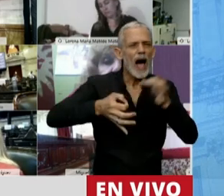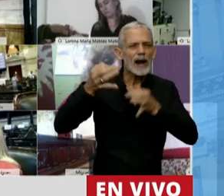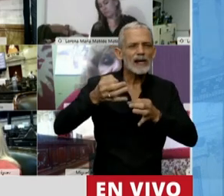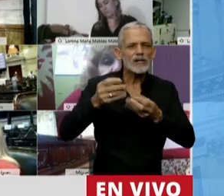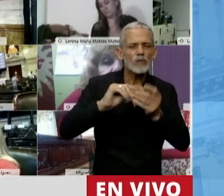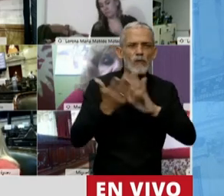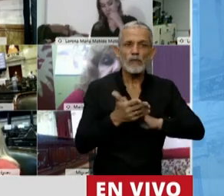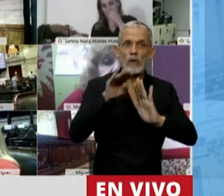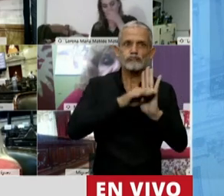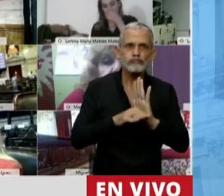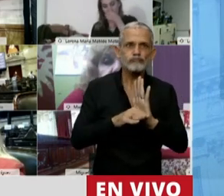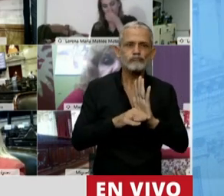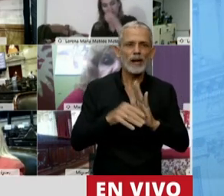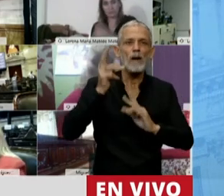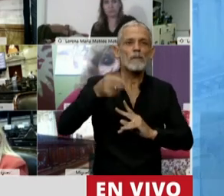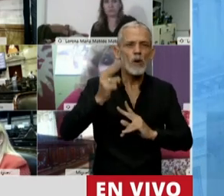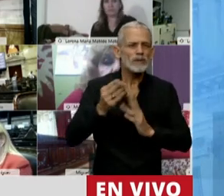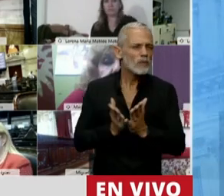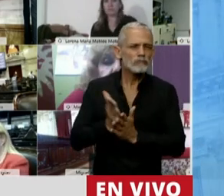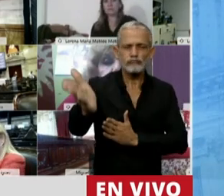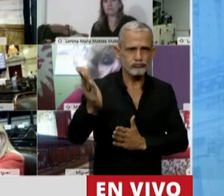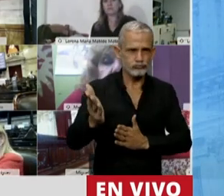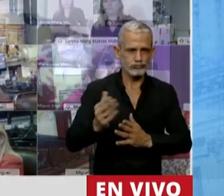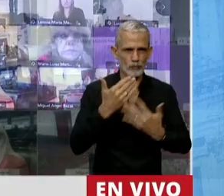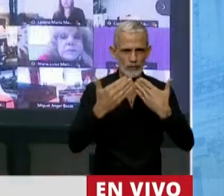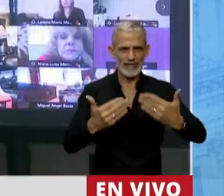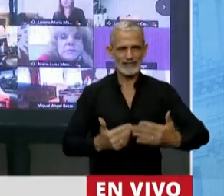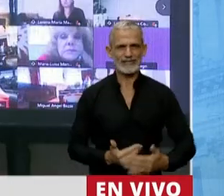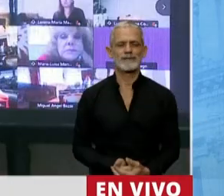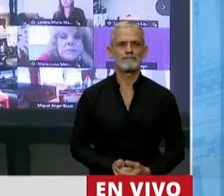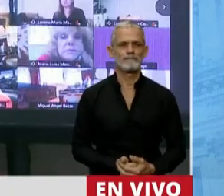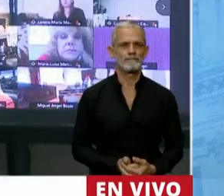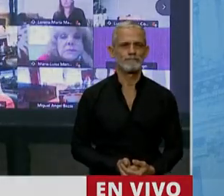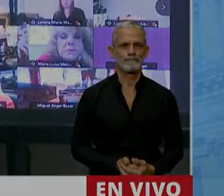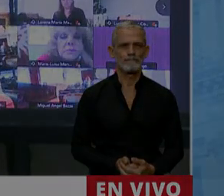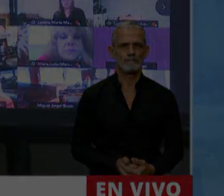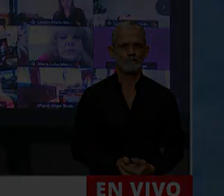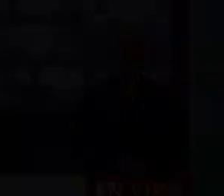criterio para disponer la prohibición por 30 años. Gracias, Presidente. Gracias, Diputado Gutiérrez.